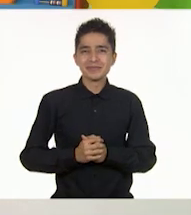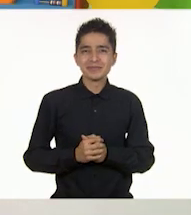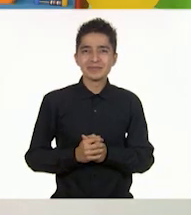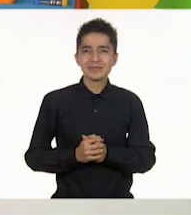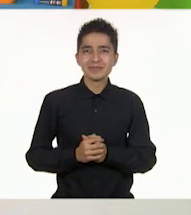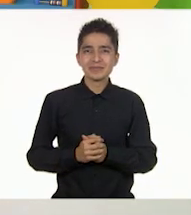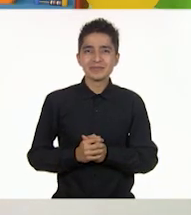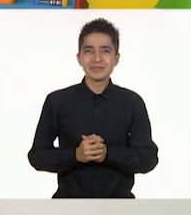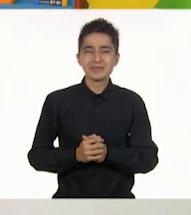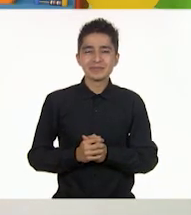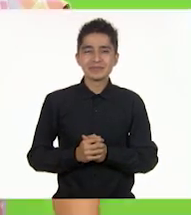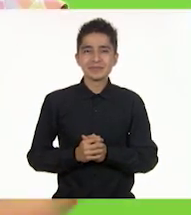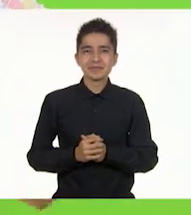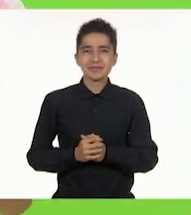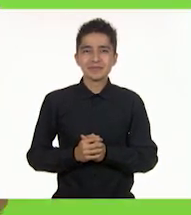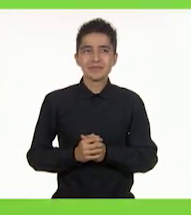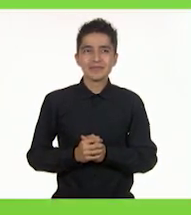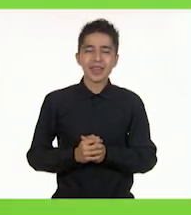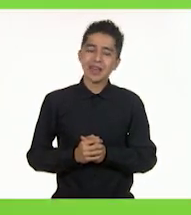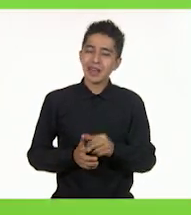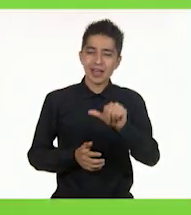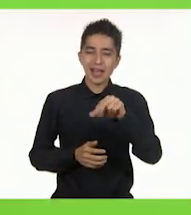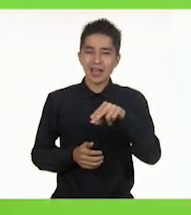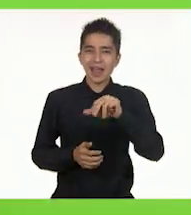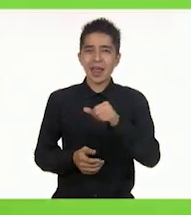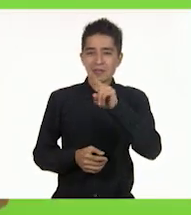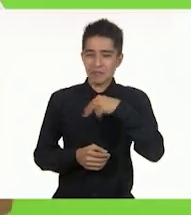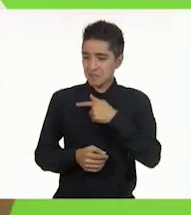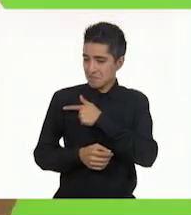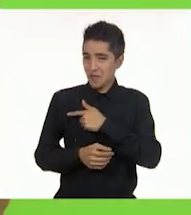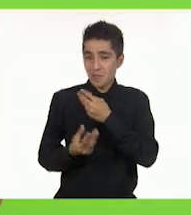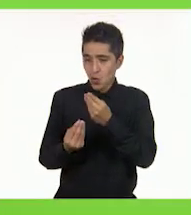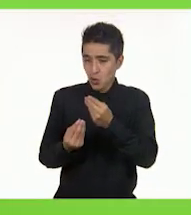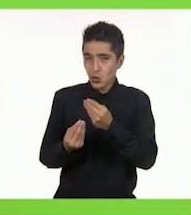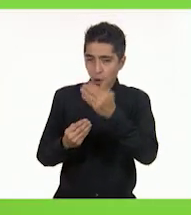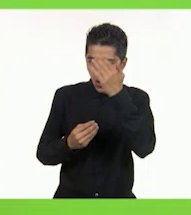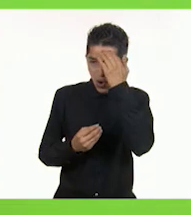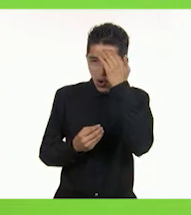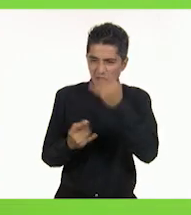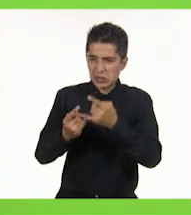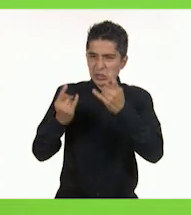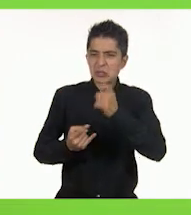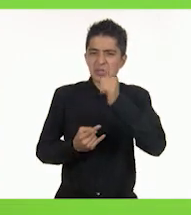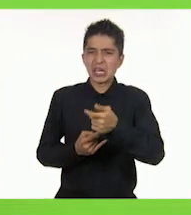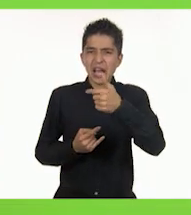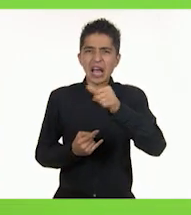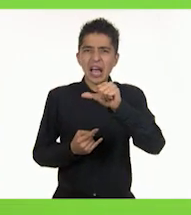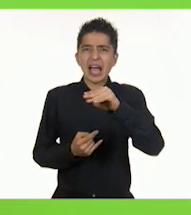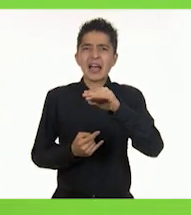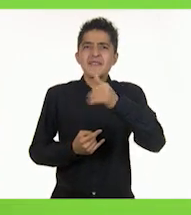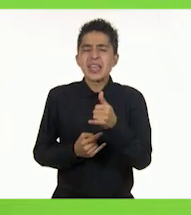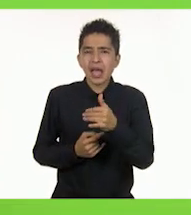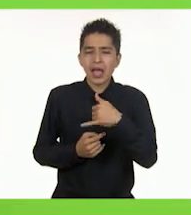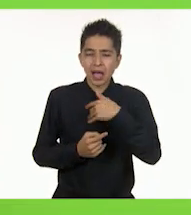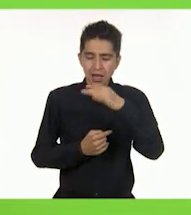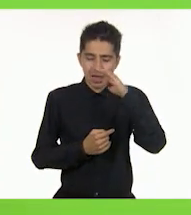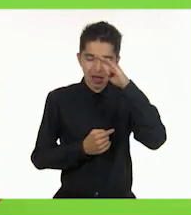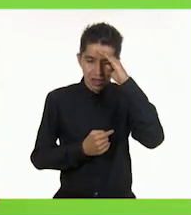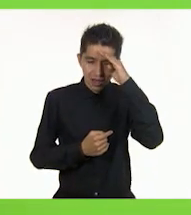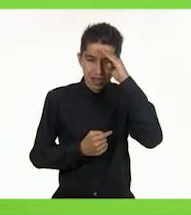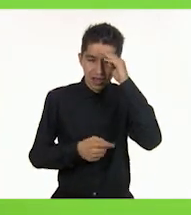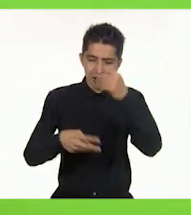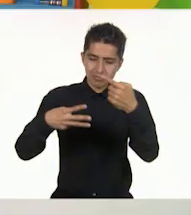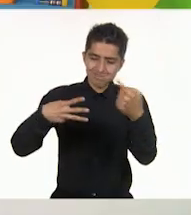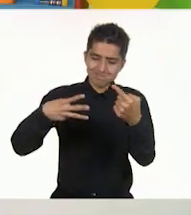¡Ay! Ay, Ana, me gustó mucho conocer la historia de Gaby porque me hizo pensar sobre estos tres